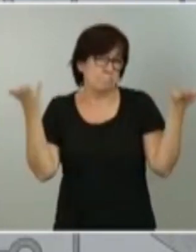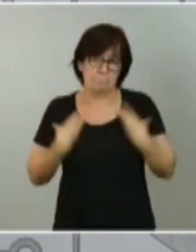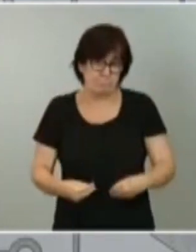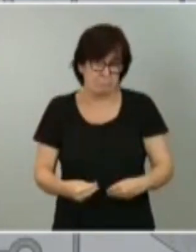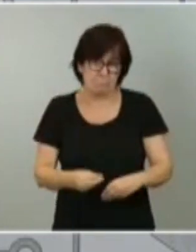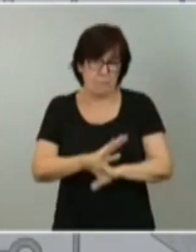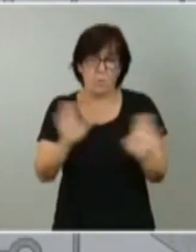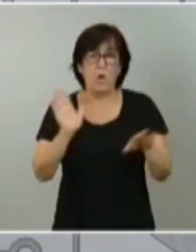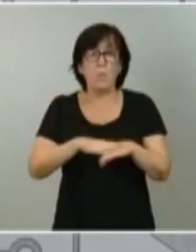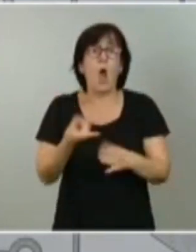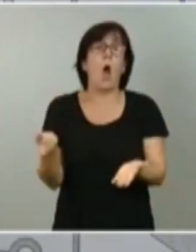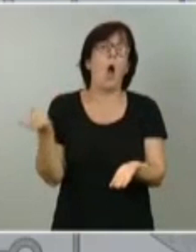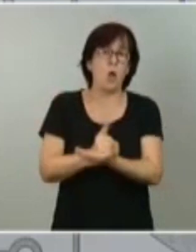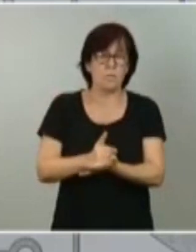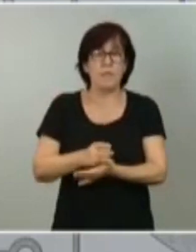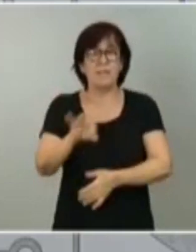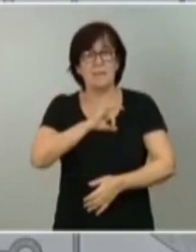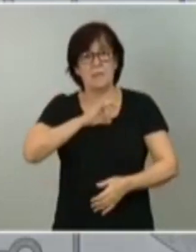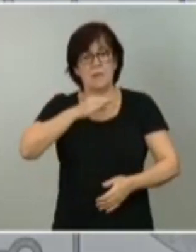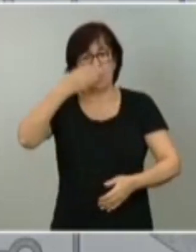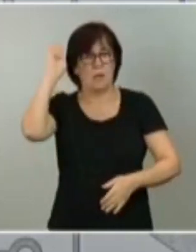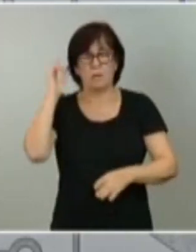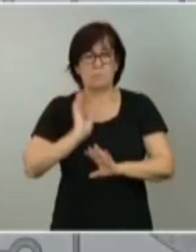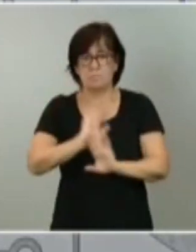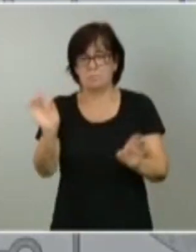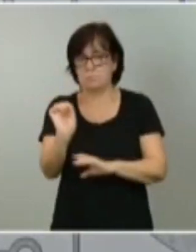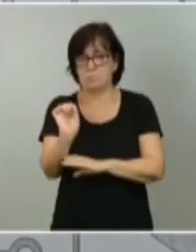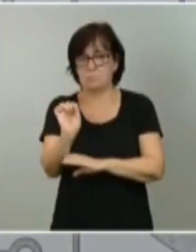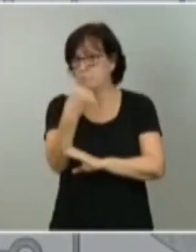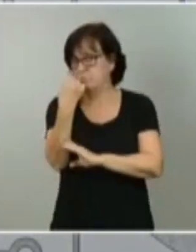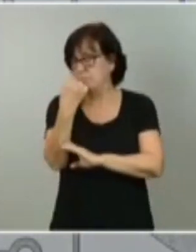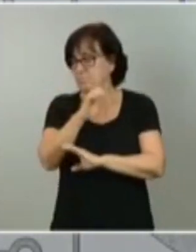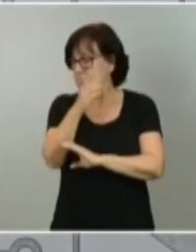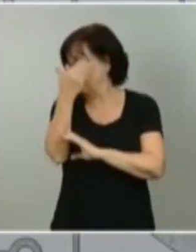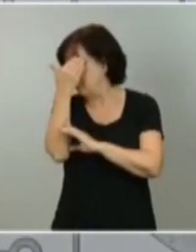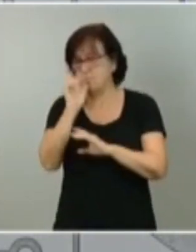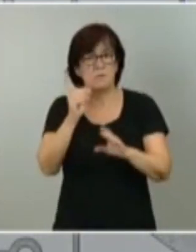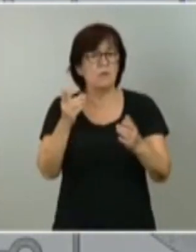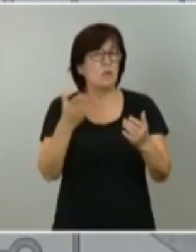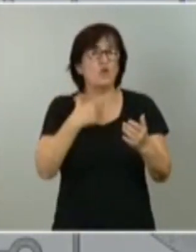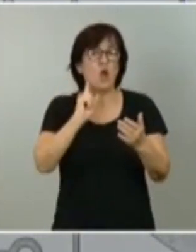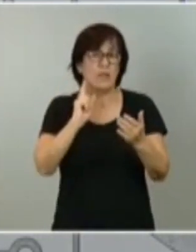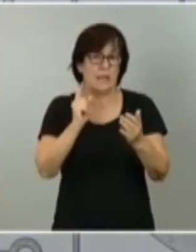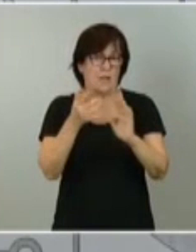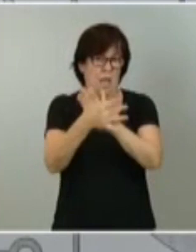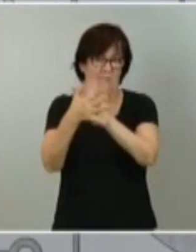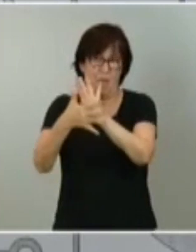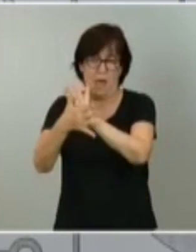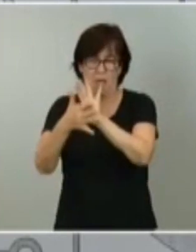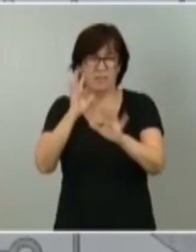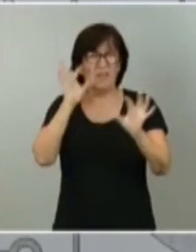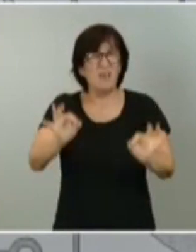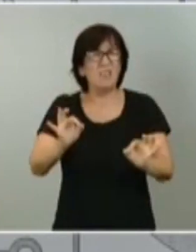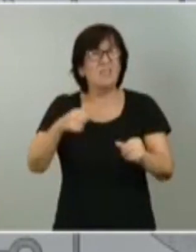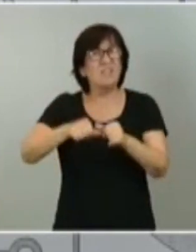nuevamente el señor Casado ha dado la espalda al diálogo. Yo diría que hemos encontrado al mismo Casado de